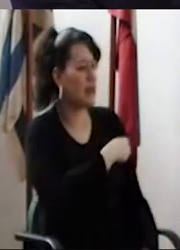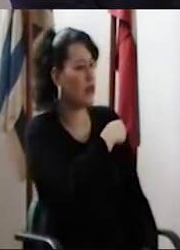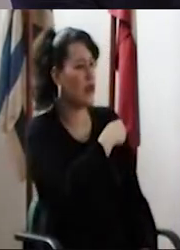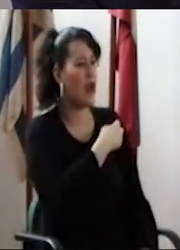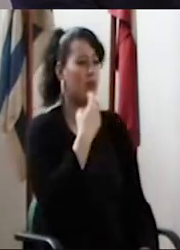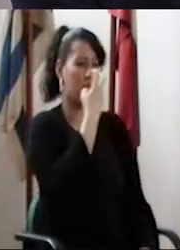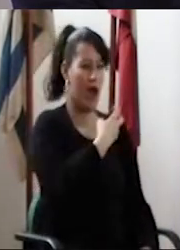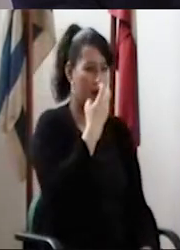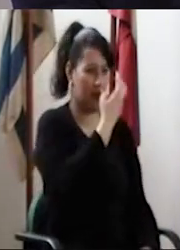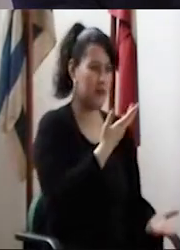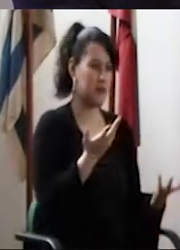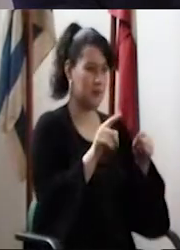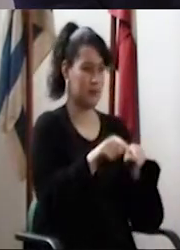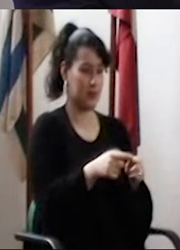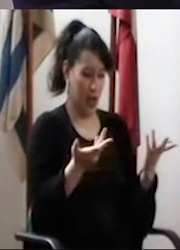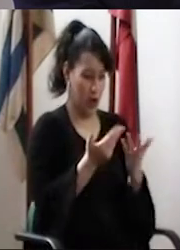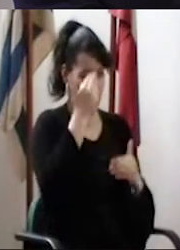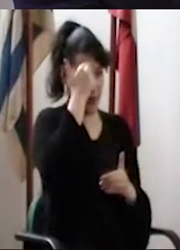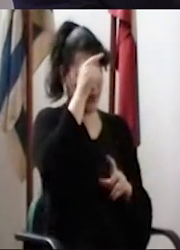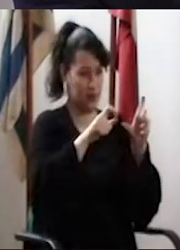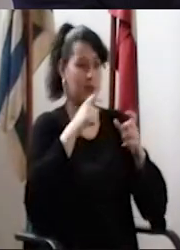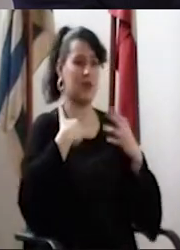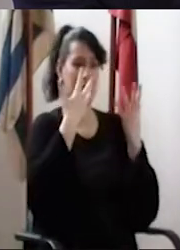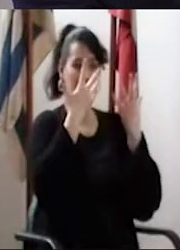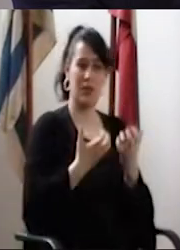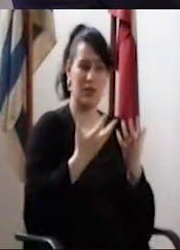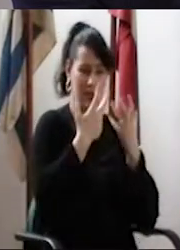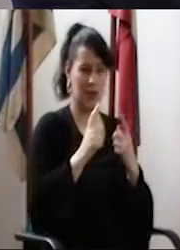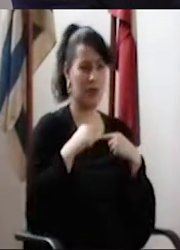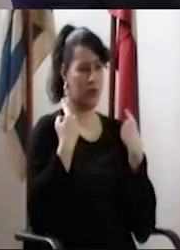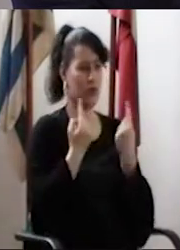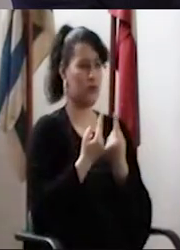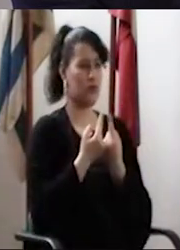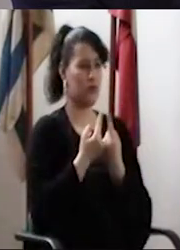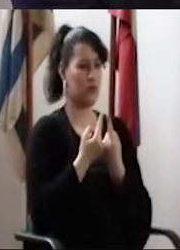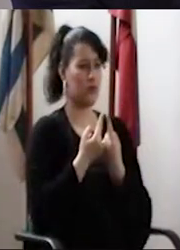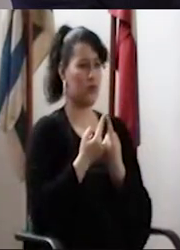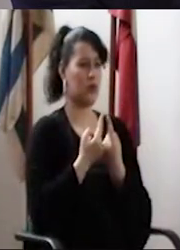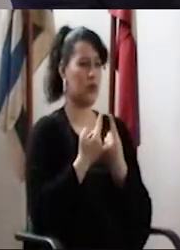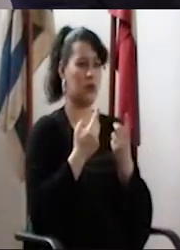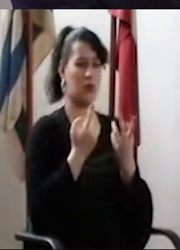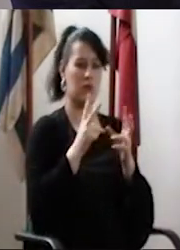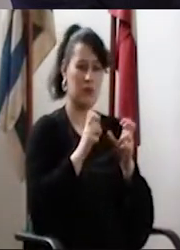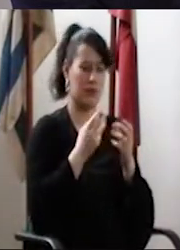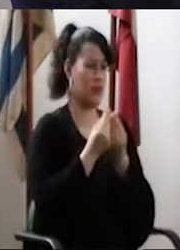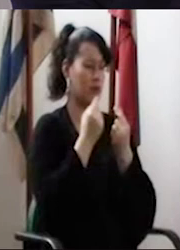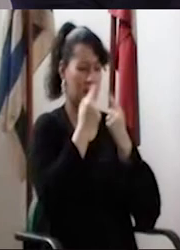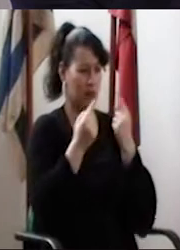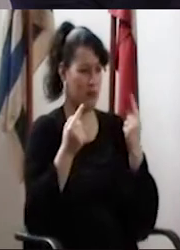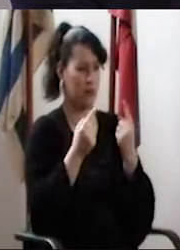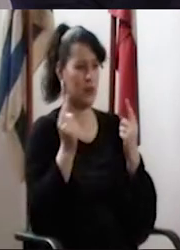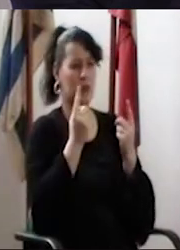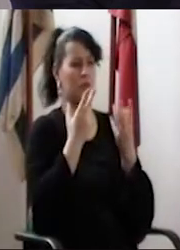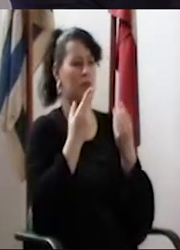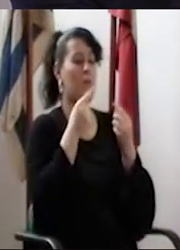ponían de punta todas las categorías horarias. Los docentes queríamos que fuéramos alta dedicación, de